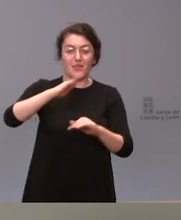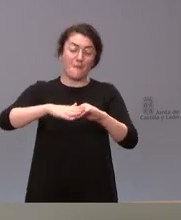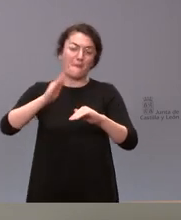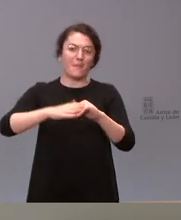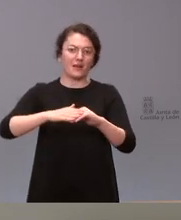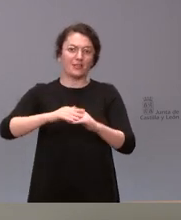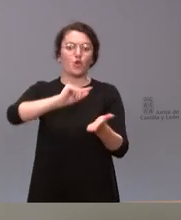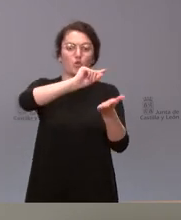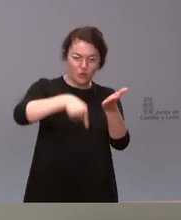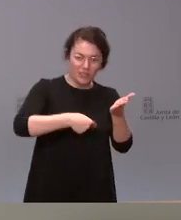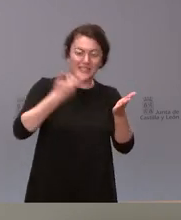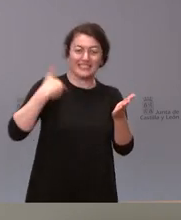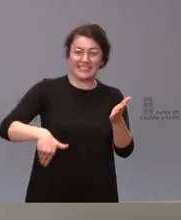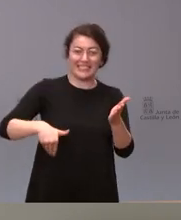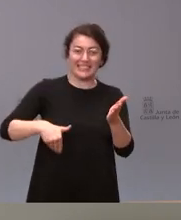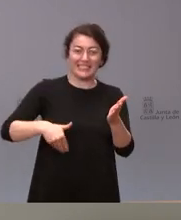el proceso de contratación